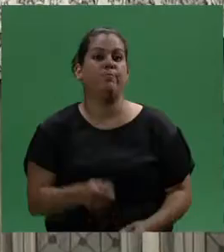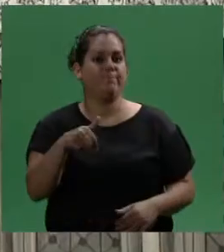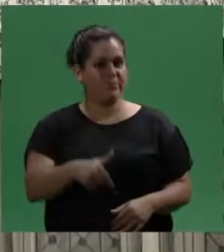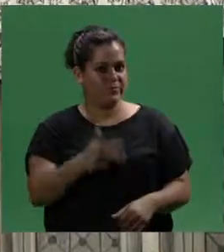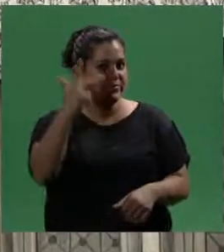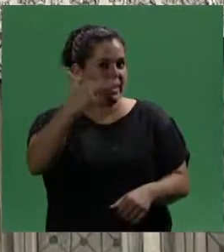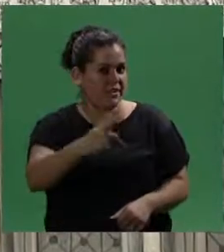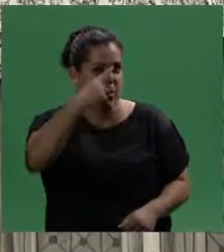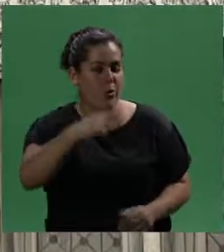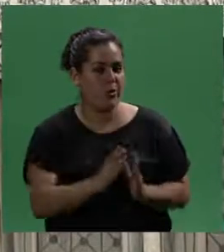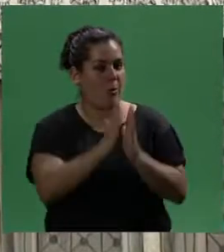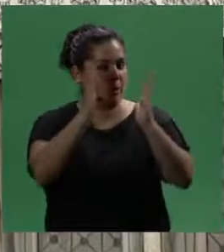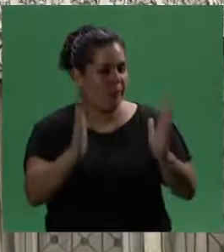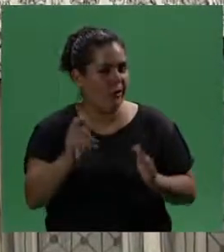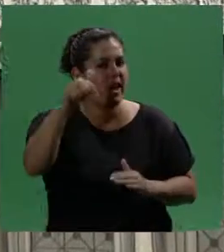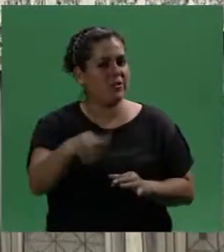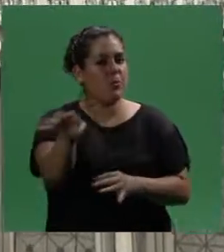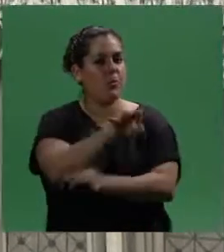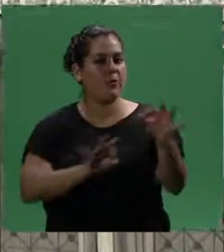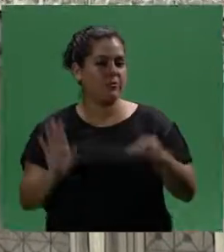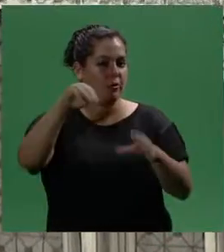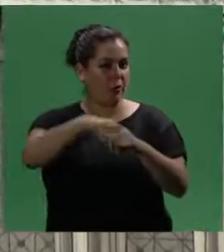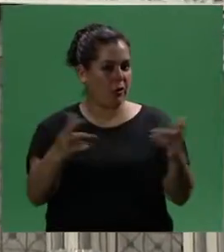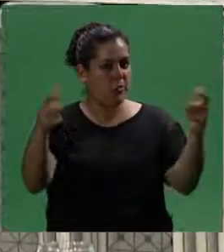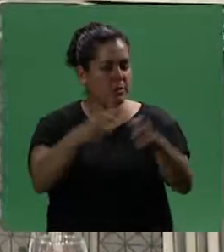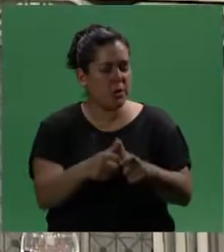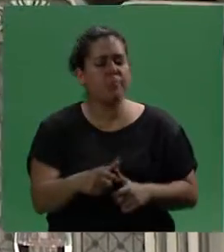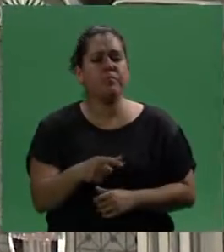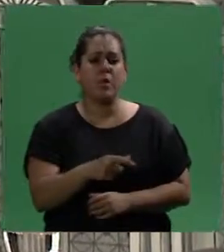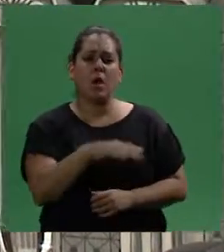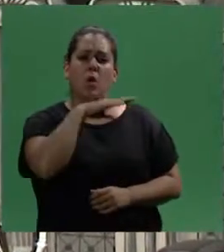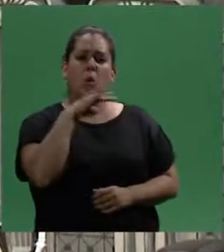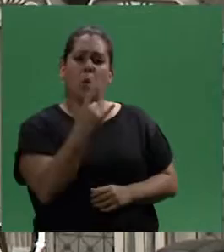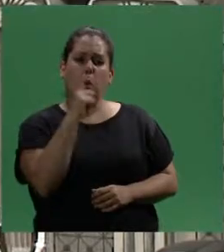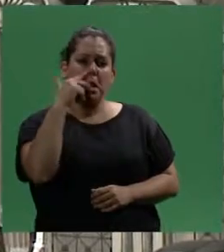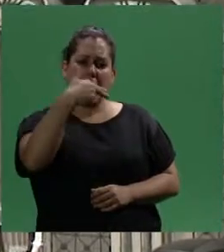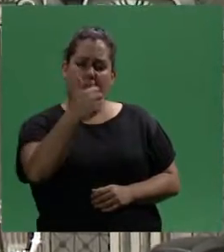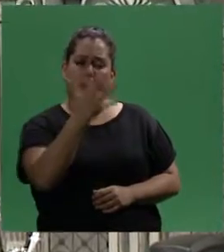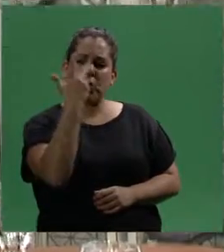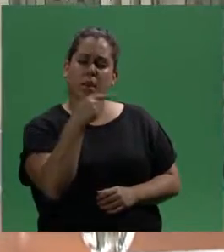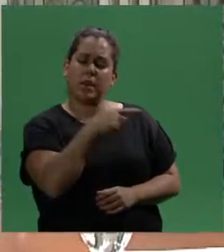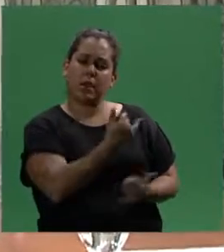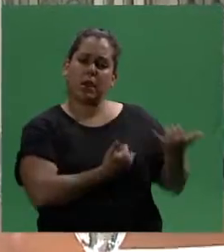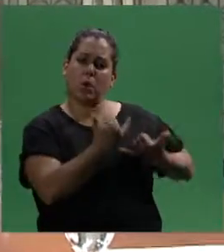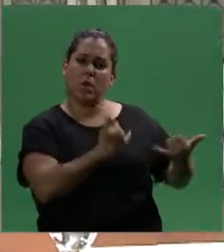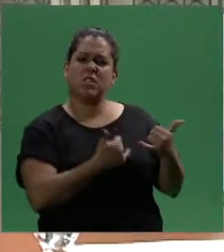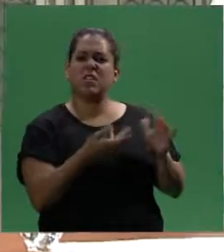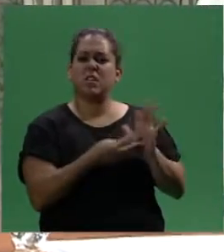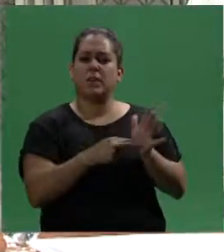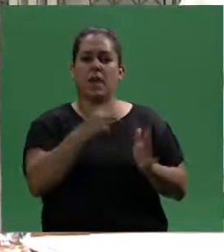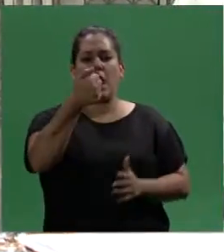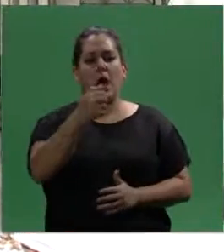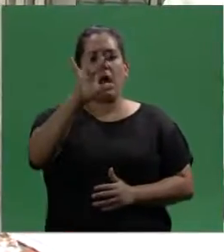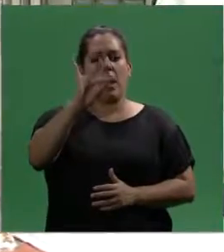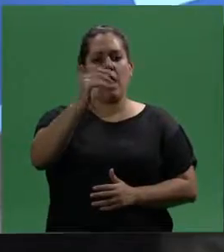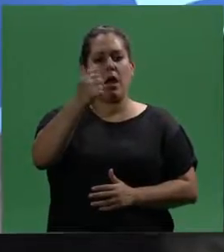Vamos con el tercer y último bloque, esto es Proyecto en Comisión. Juliana, gustaría que nos cuentes qué es